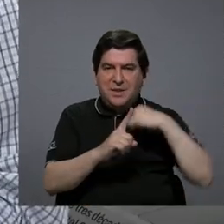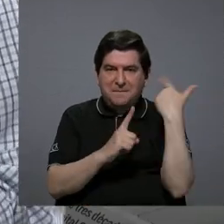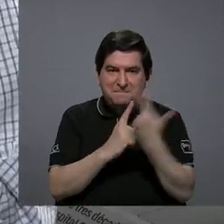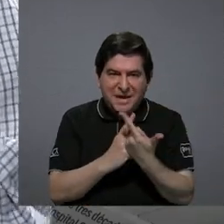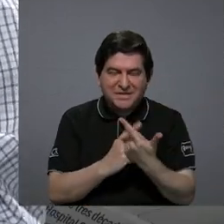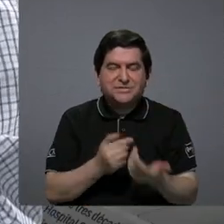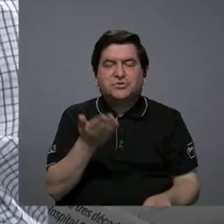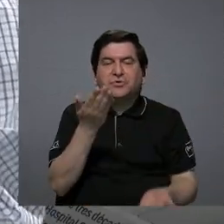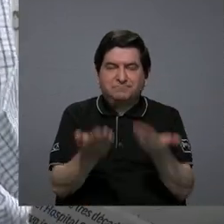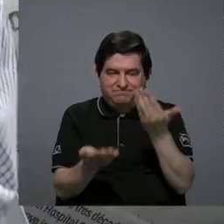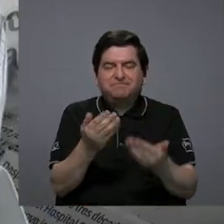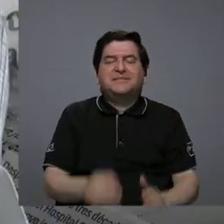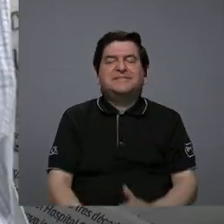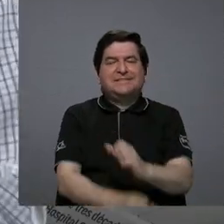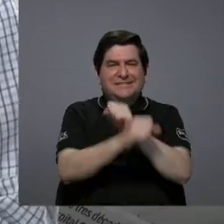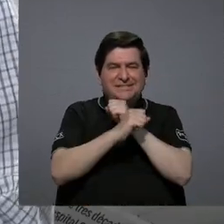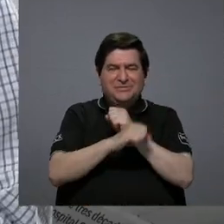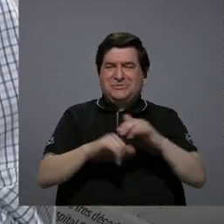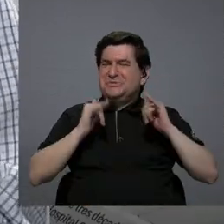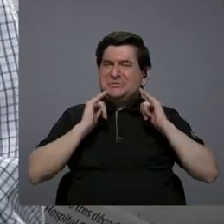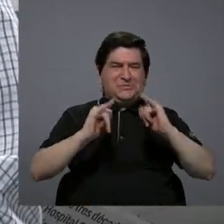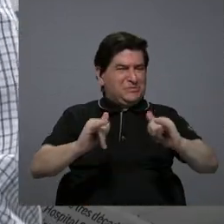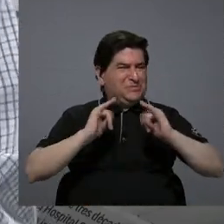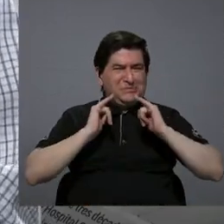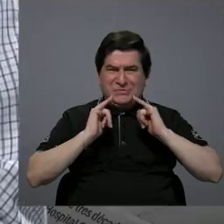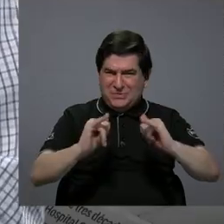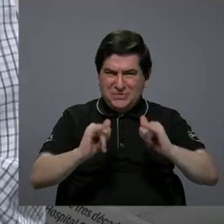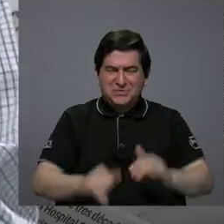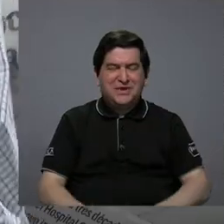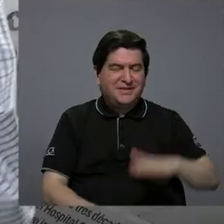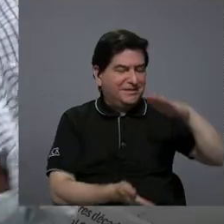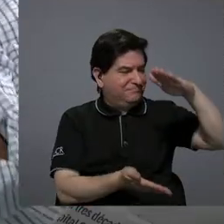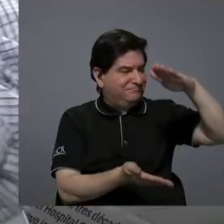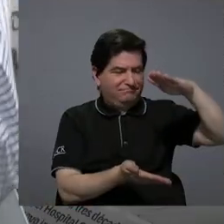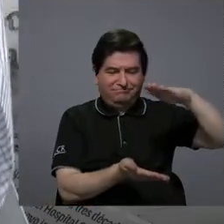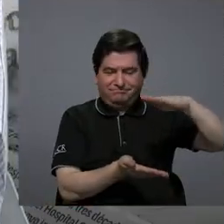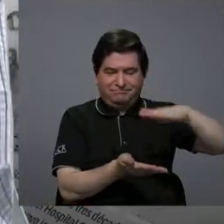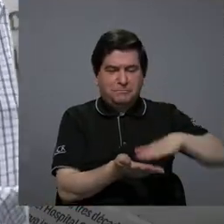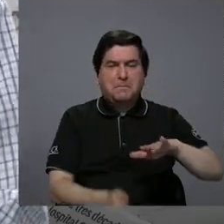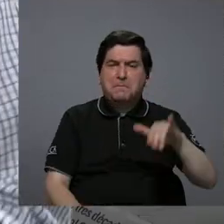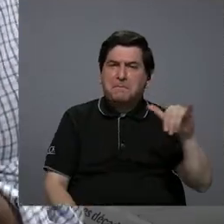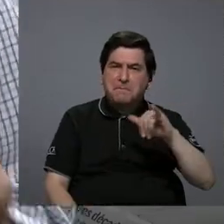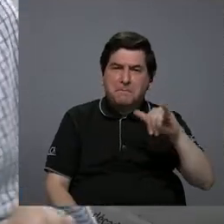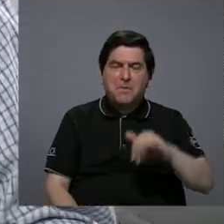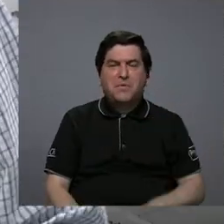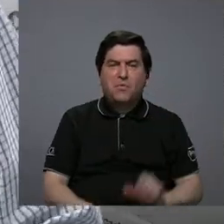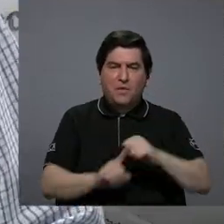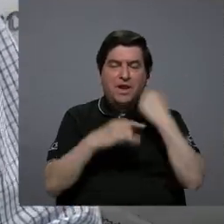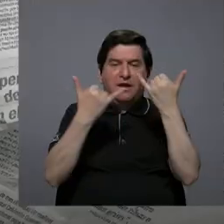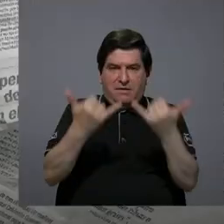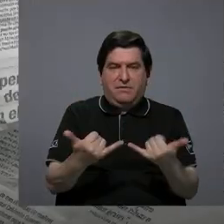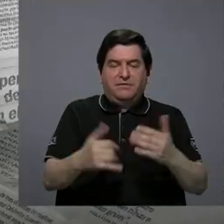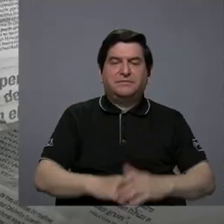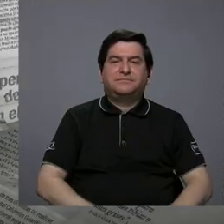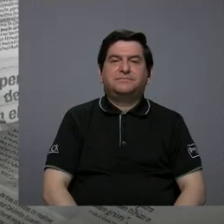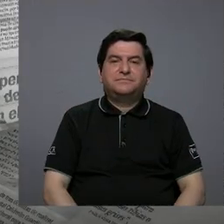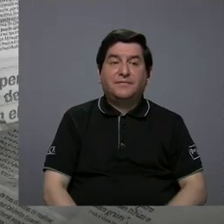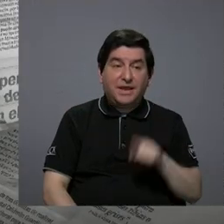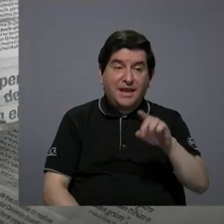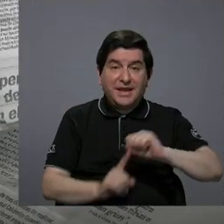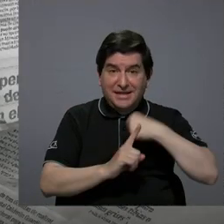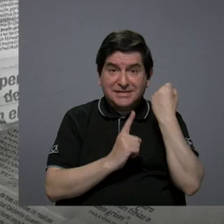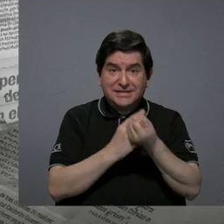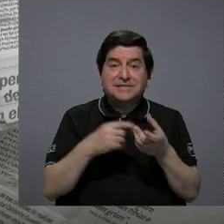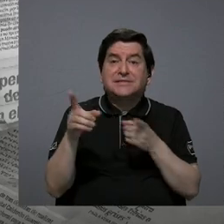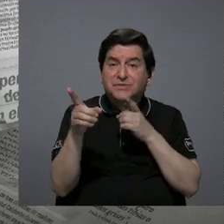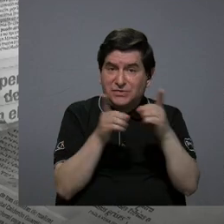es muy probable que la desigualdad no disminuya, y es más o menos el cuadro en el que estamos. Ese cuadro que